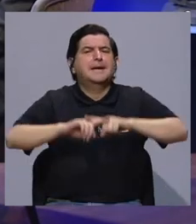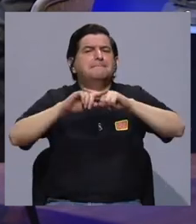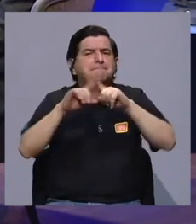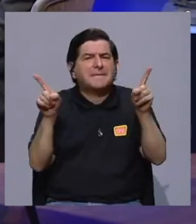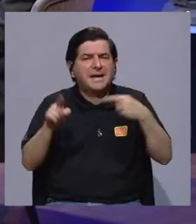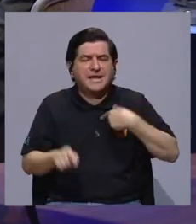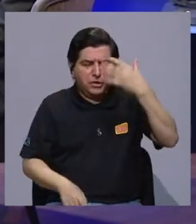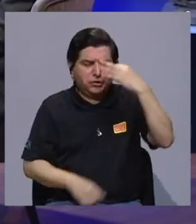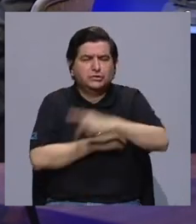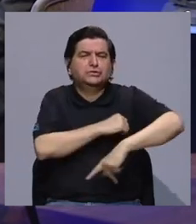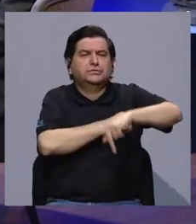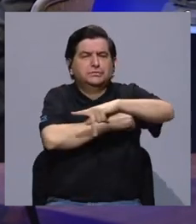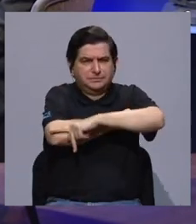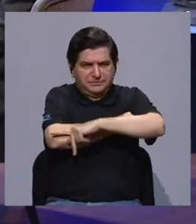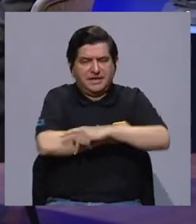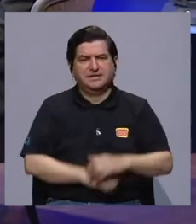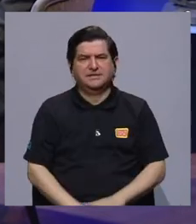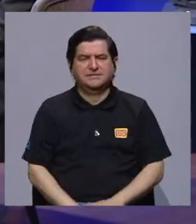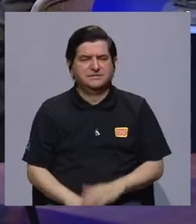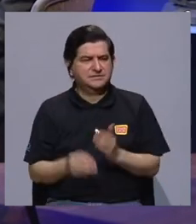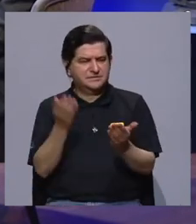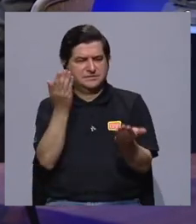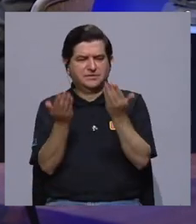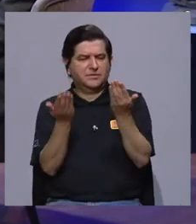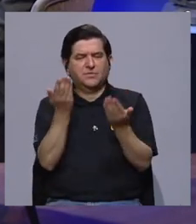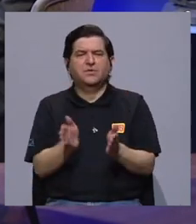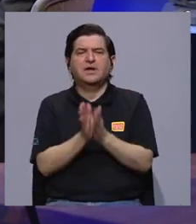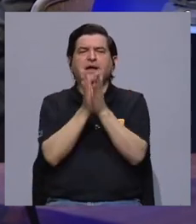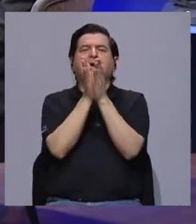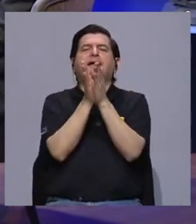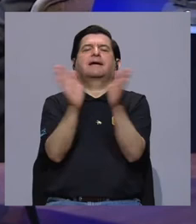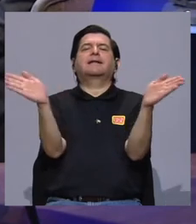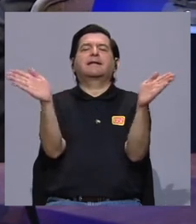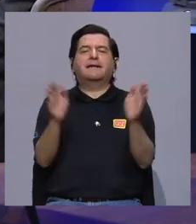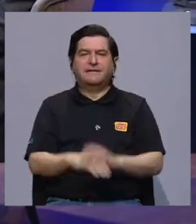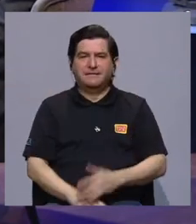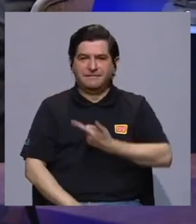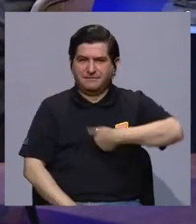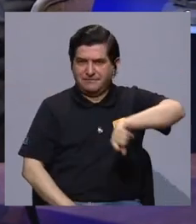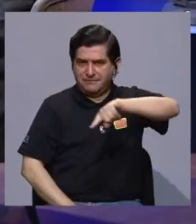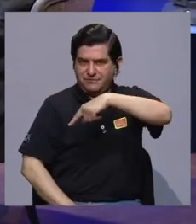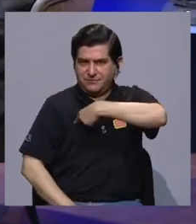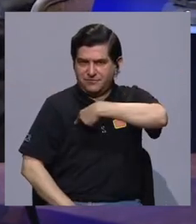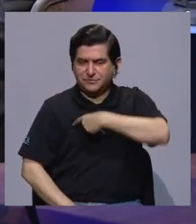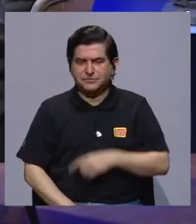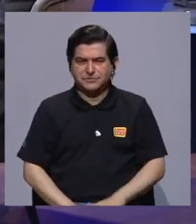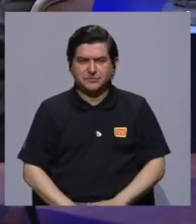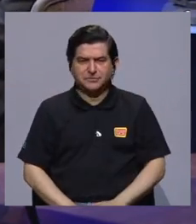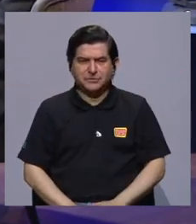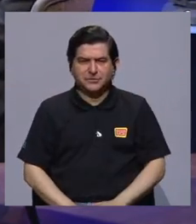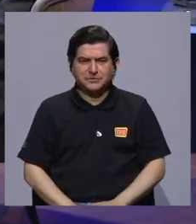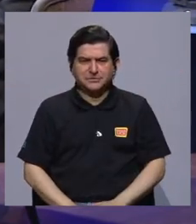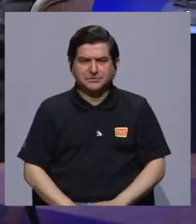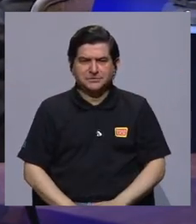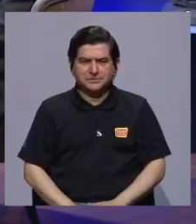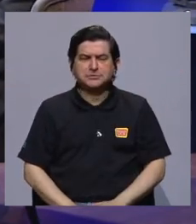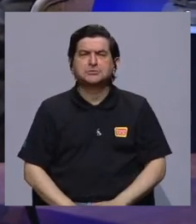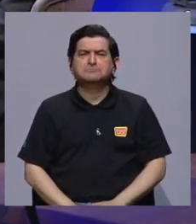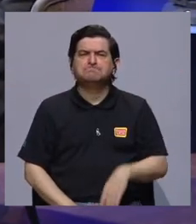Más sin embargo, creo que como país y haciendo un balance en general, me parece que hemos sido